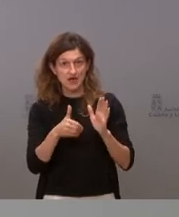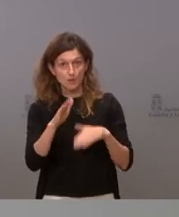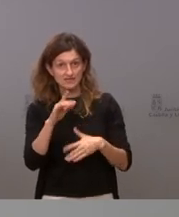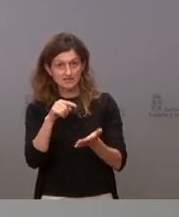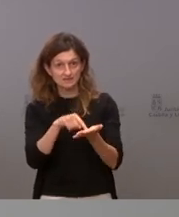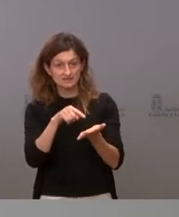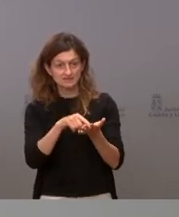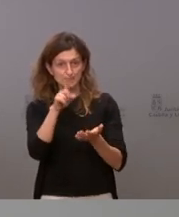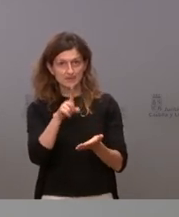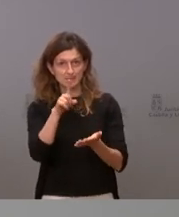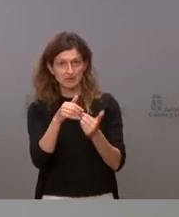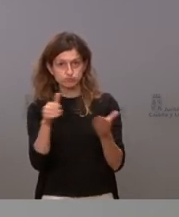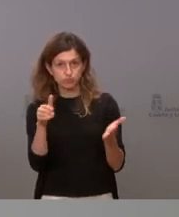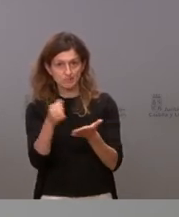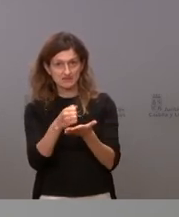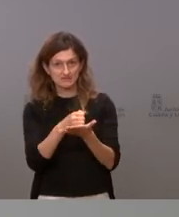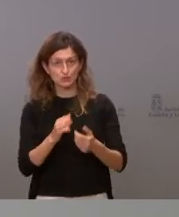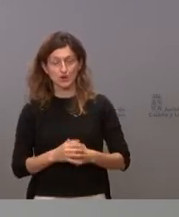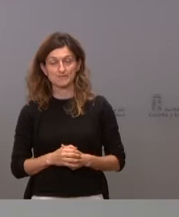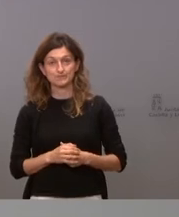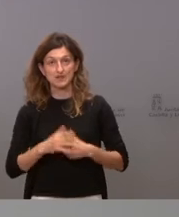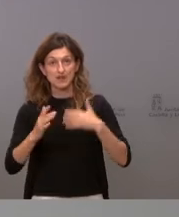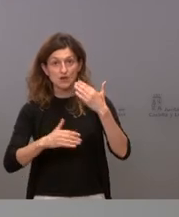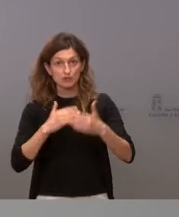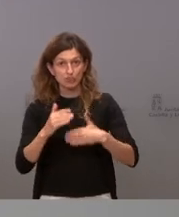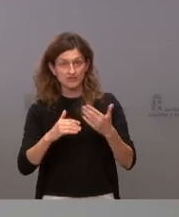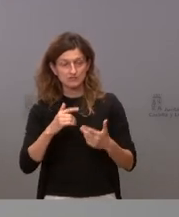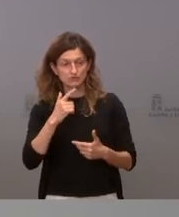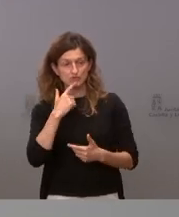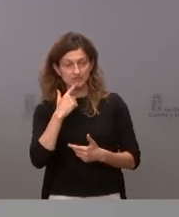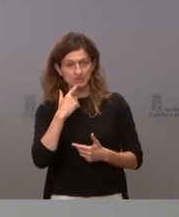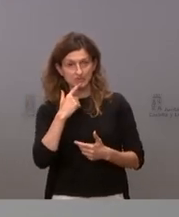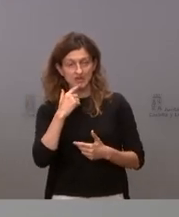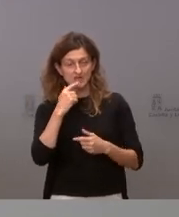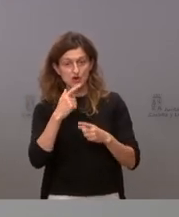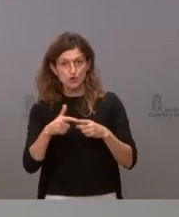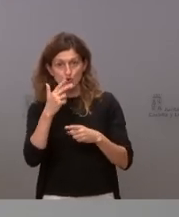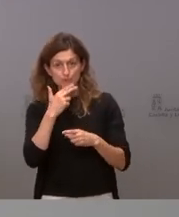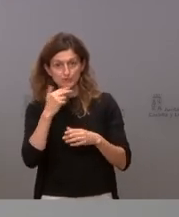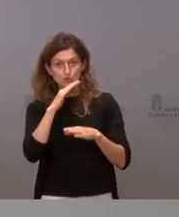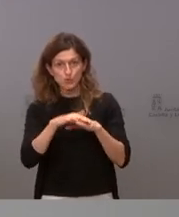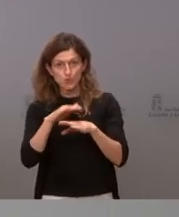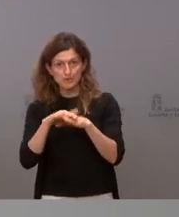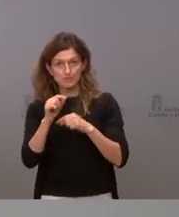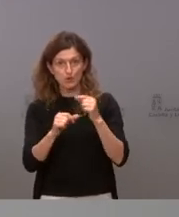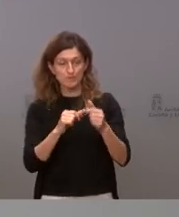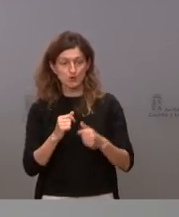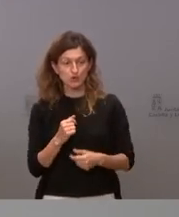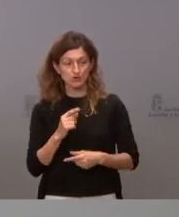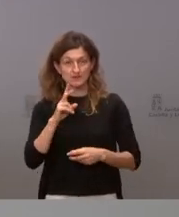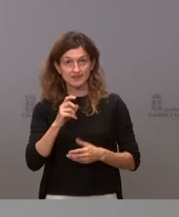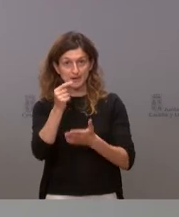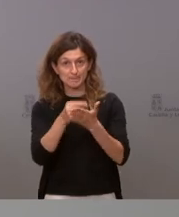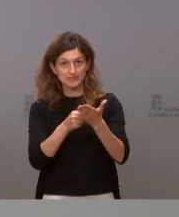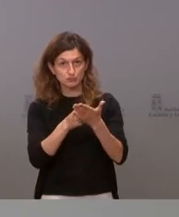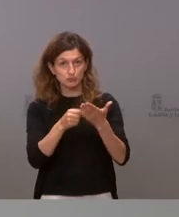a la primera matrícula estamos en ese proceso consideramos que nuestros compromisos los vamos cumpliendo vuelvo a decir que el impacto presupuestario de